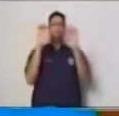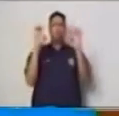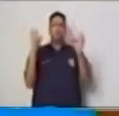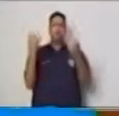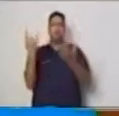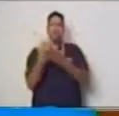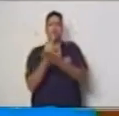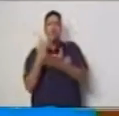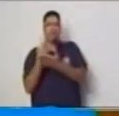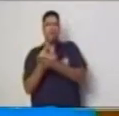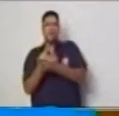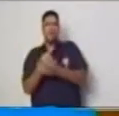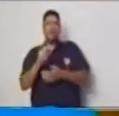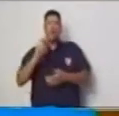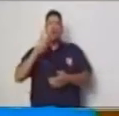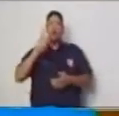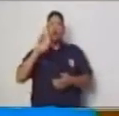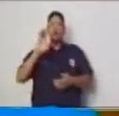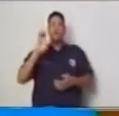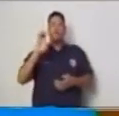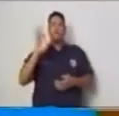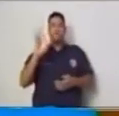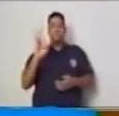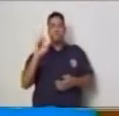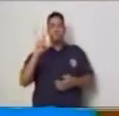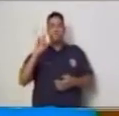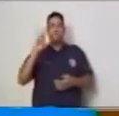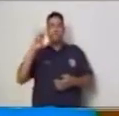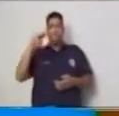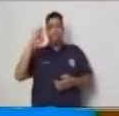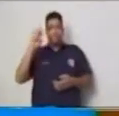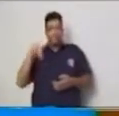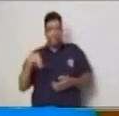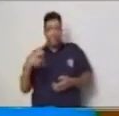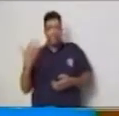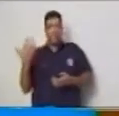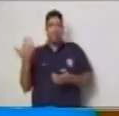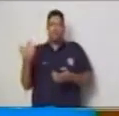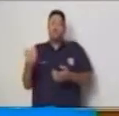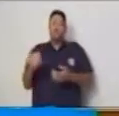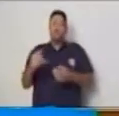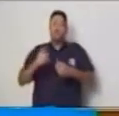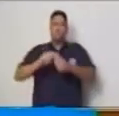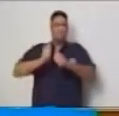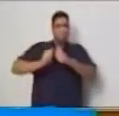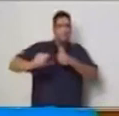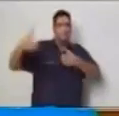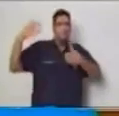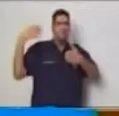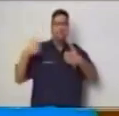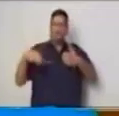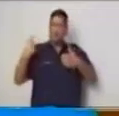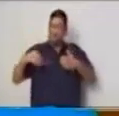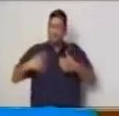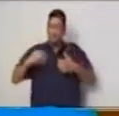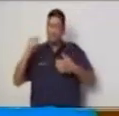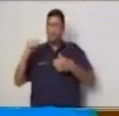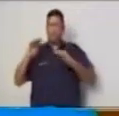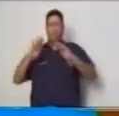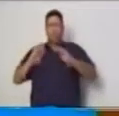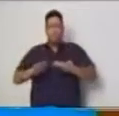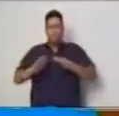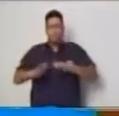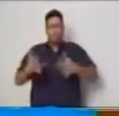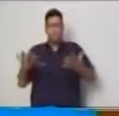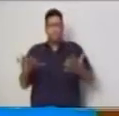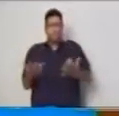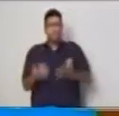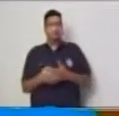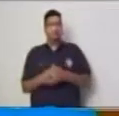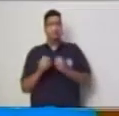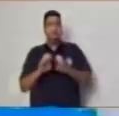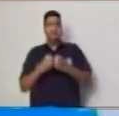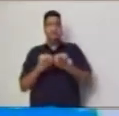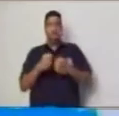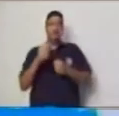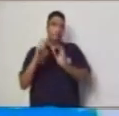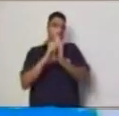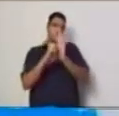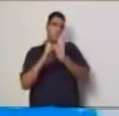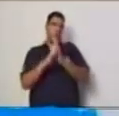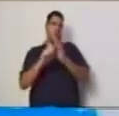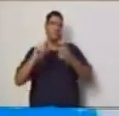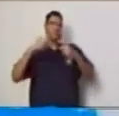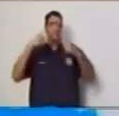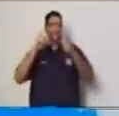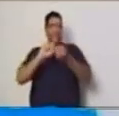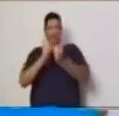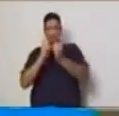como volumen, tiempo, velocidad y allí también se pueden representar las variables. Por ejemplo, para